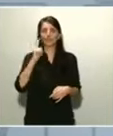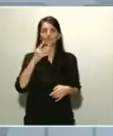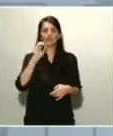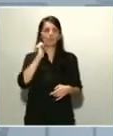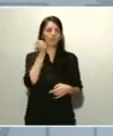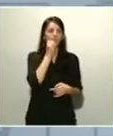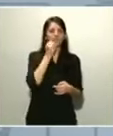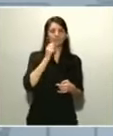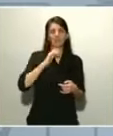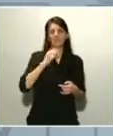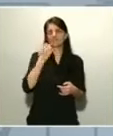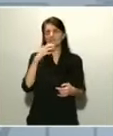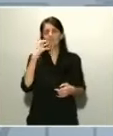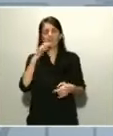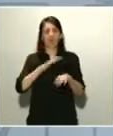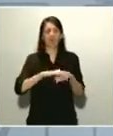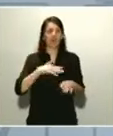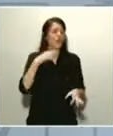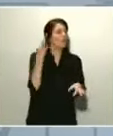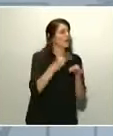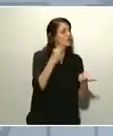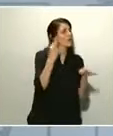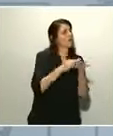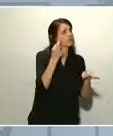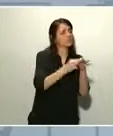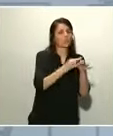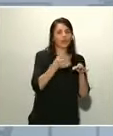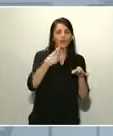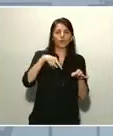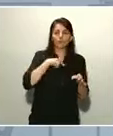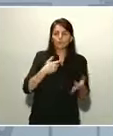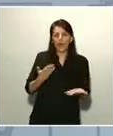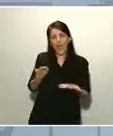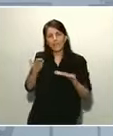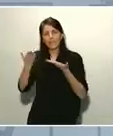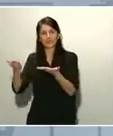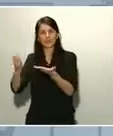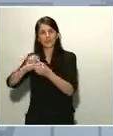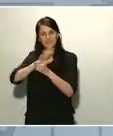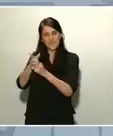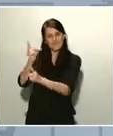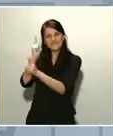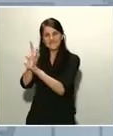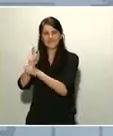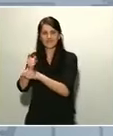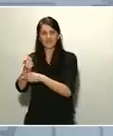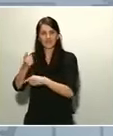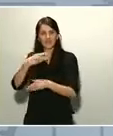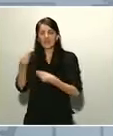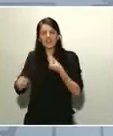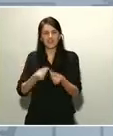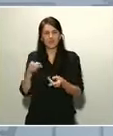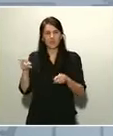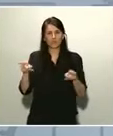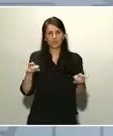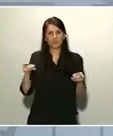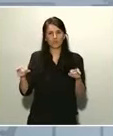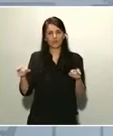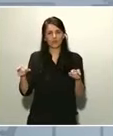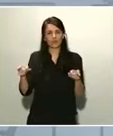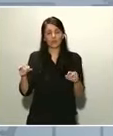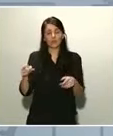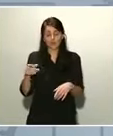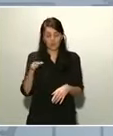ayudaron a ganar la contienda contra el virus. Y hay muchos frentes en esa batalla. Por supuesto está el frente de las